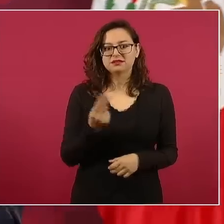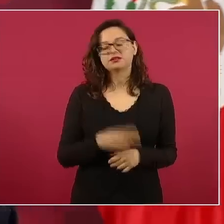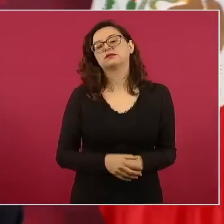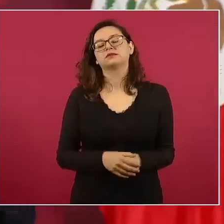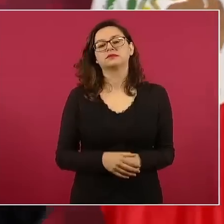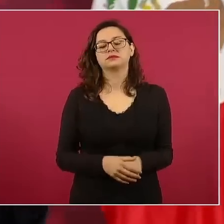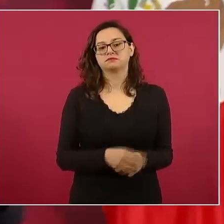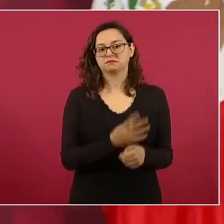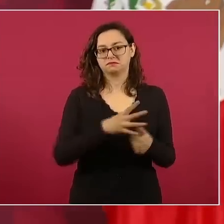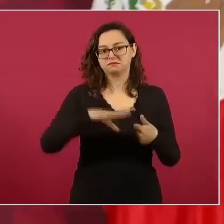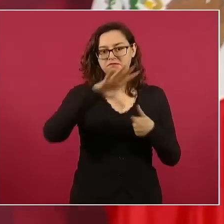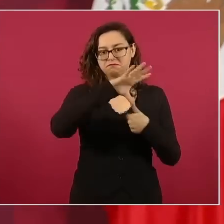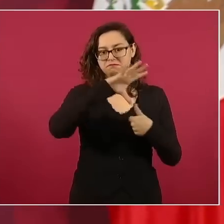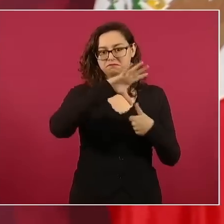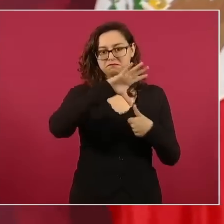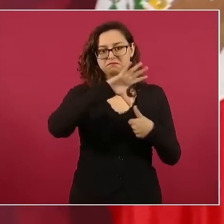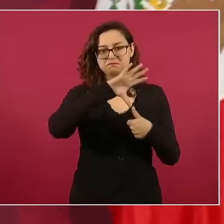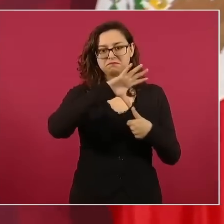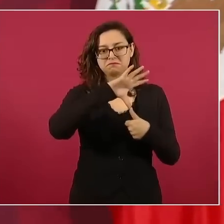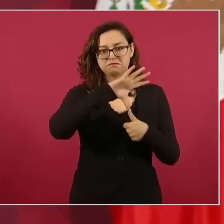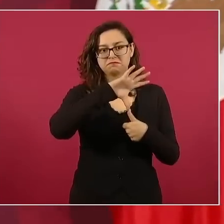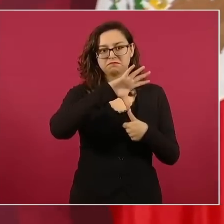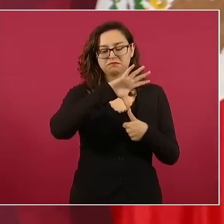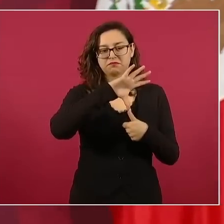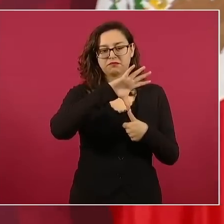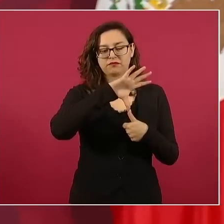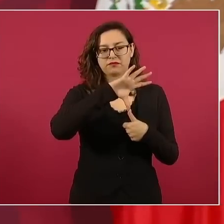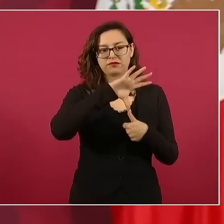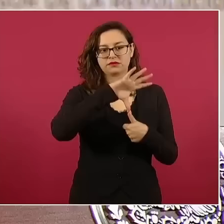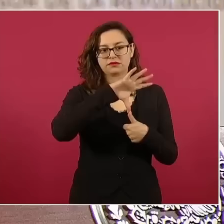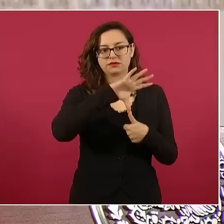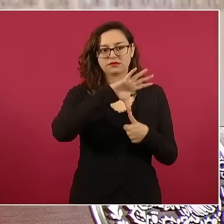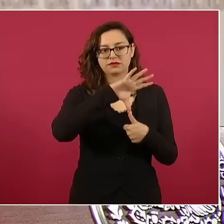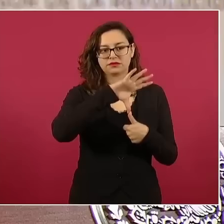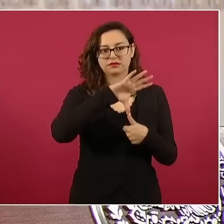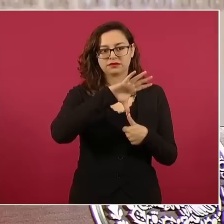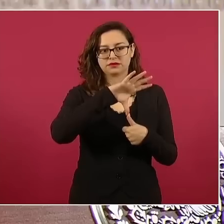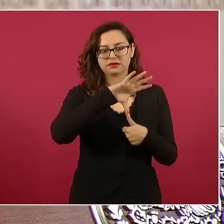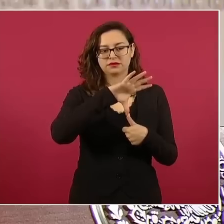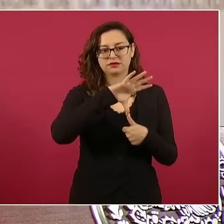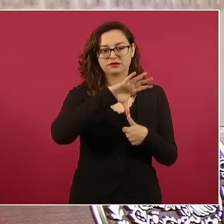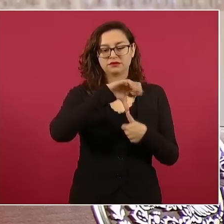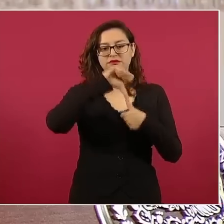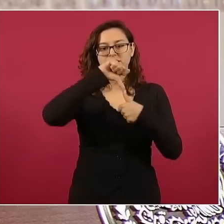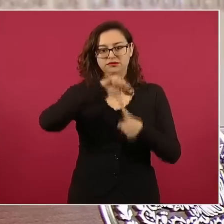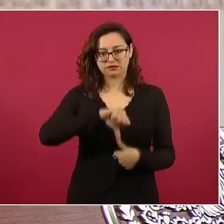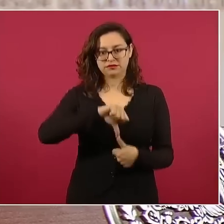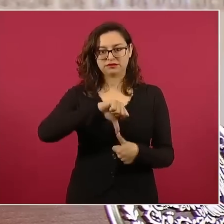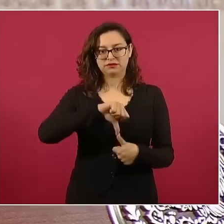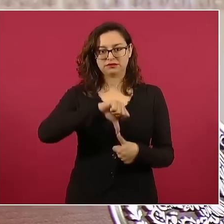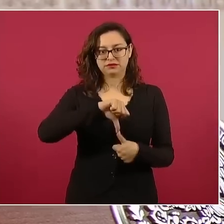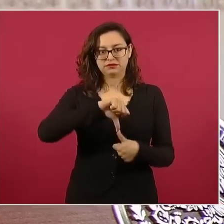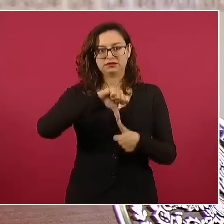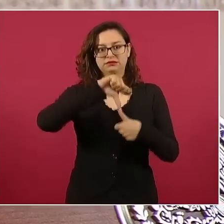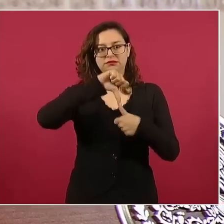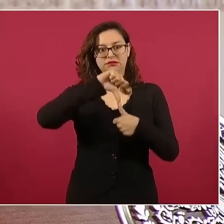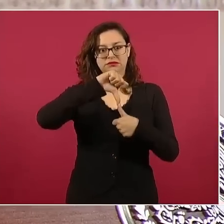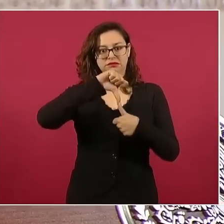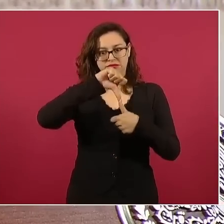del Norte, vamos a incluir los países de Centroamérica y luego